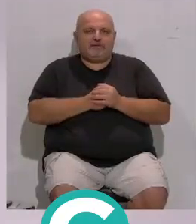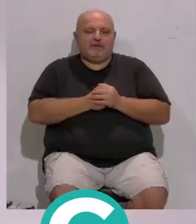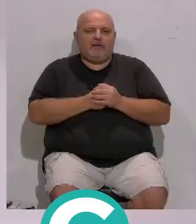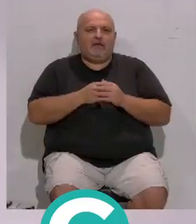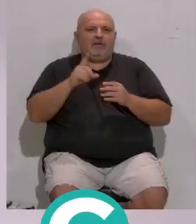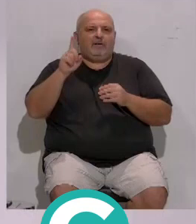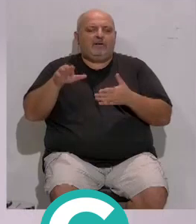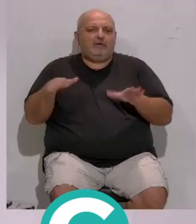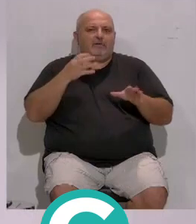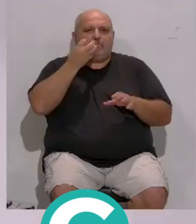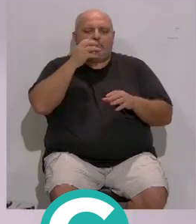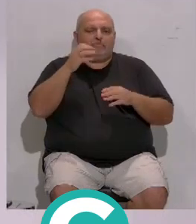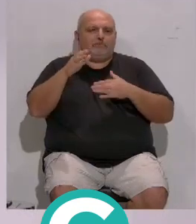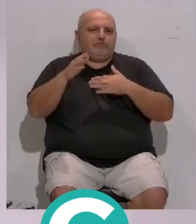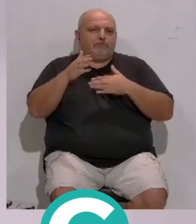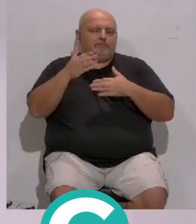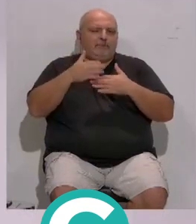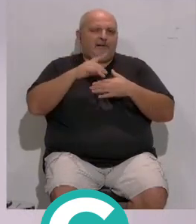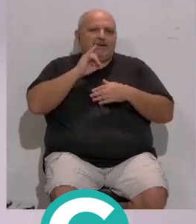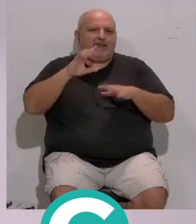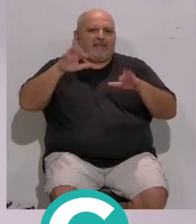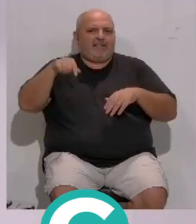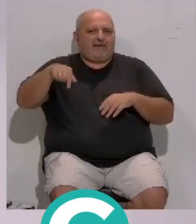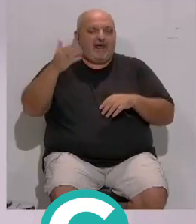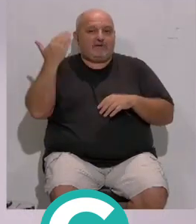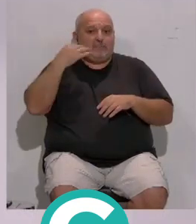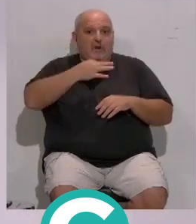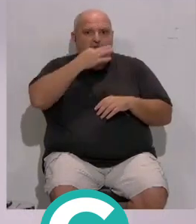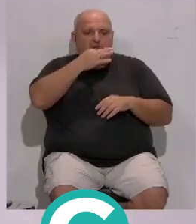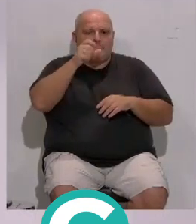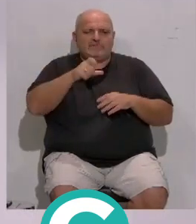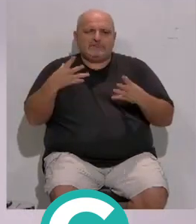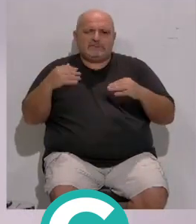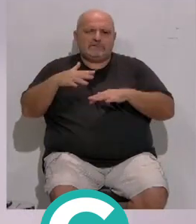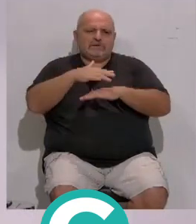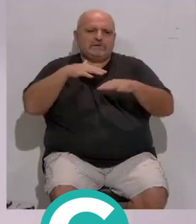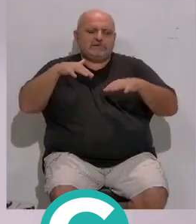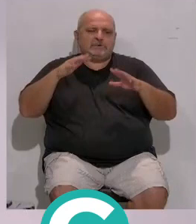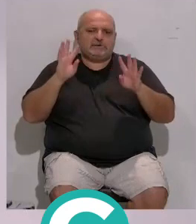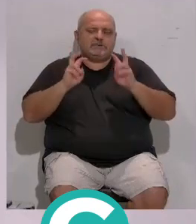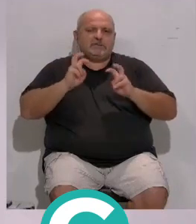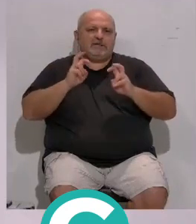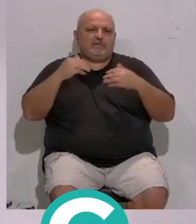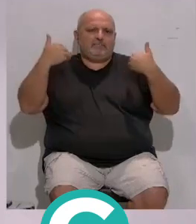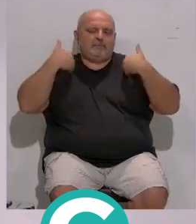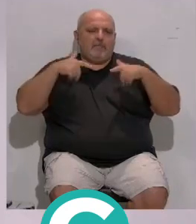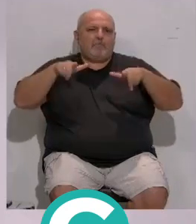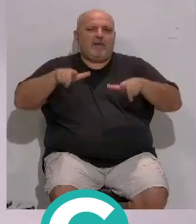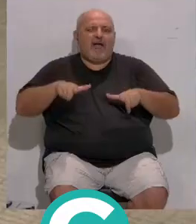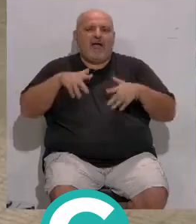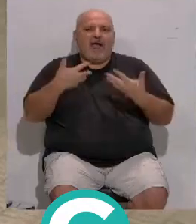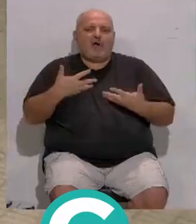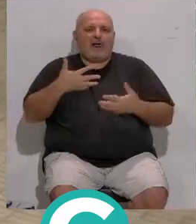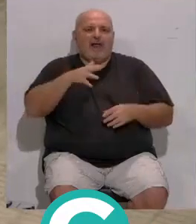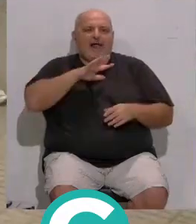Protesta sin embargo a las puertas de Eléctrica... ...ayer por la tarde... ...decenas de personas convocadas por la asamblea... ...por la plataforma Ahora